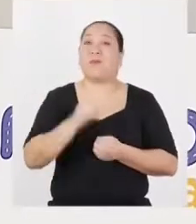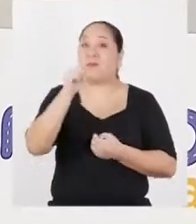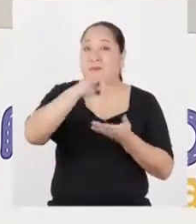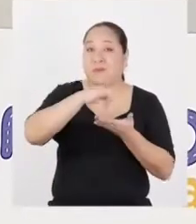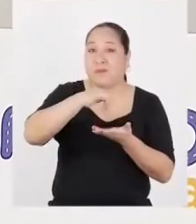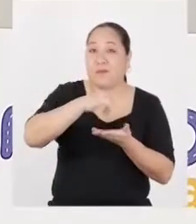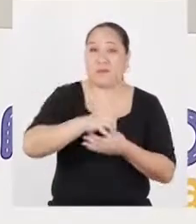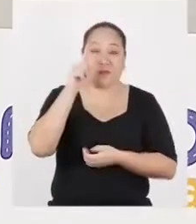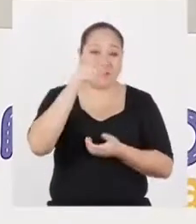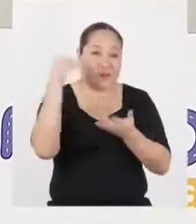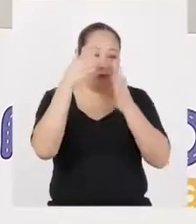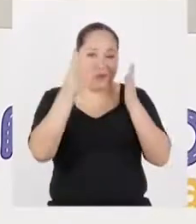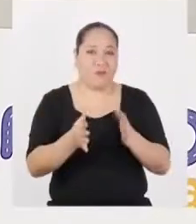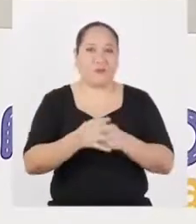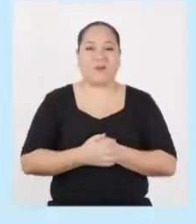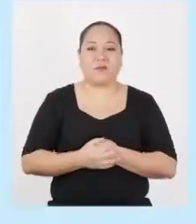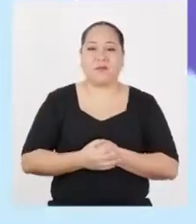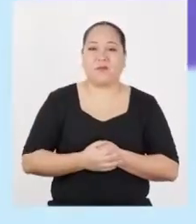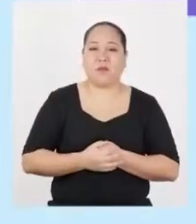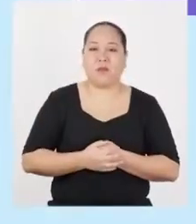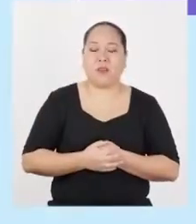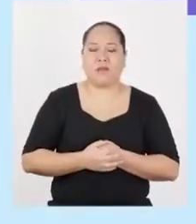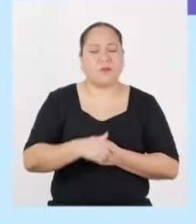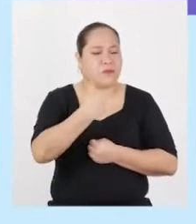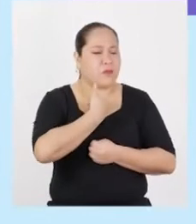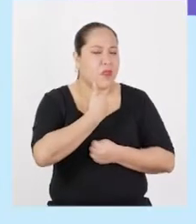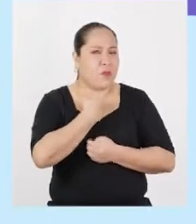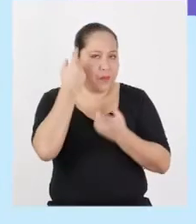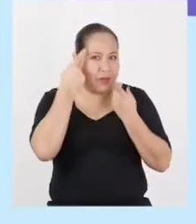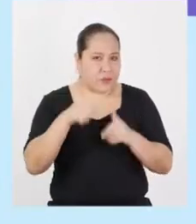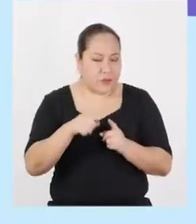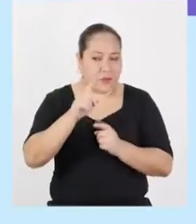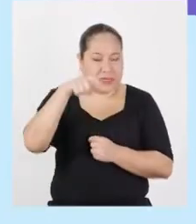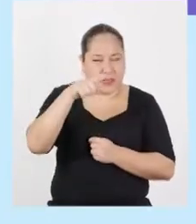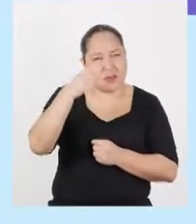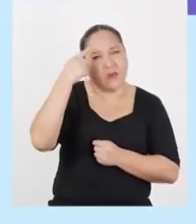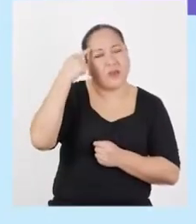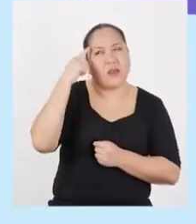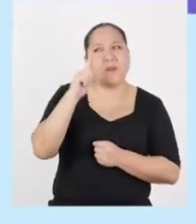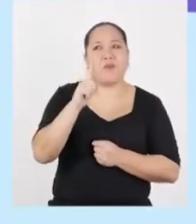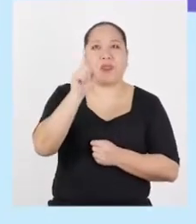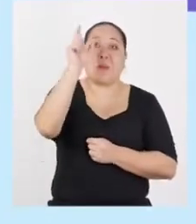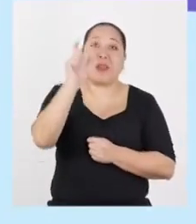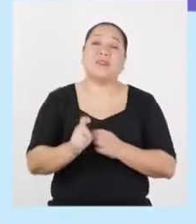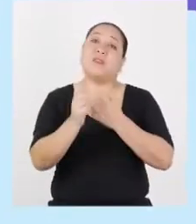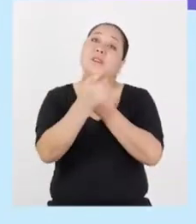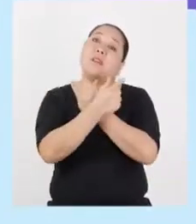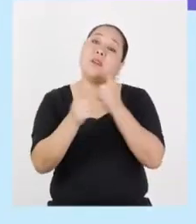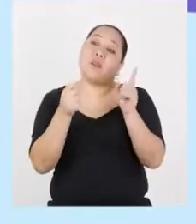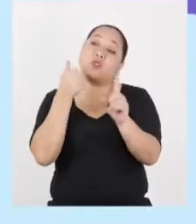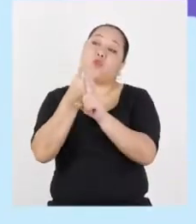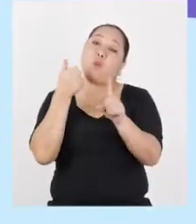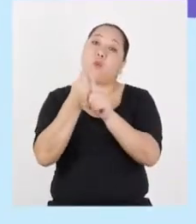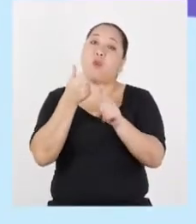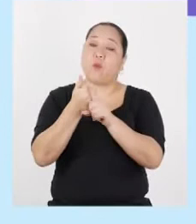Tenemos la llamada de un estudiante. Para ser autónomo, uno tiene que pensar que un ser humano es libre por su